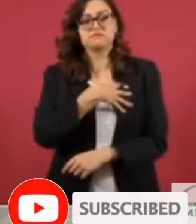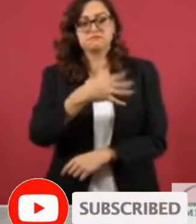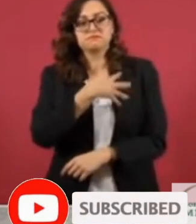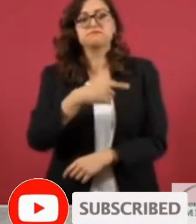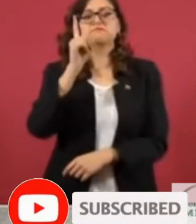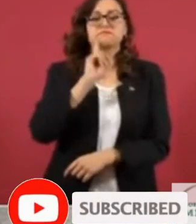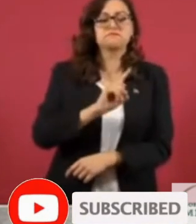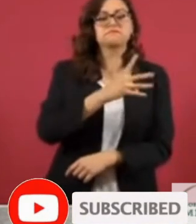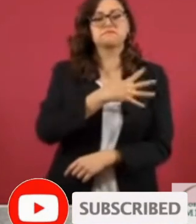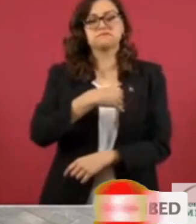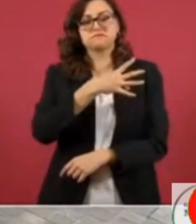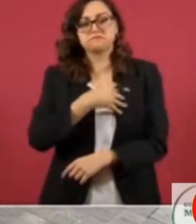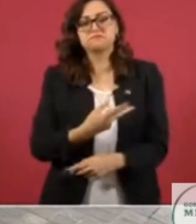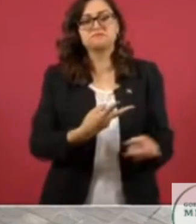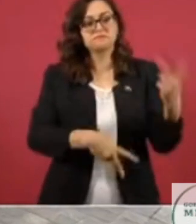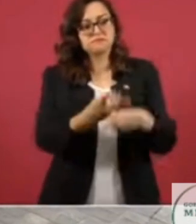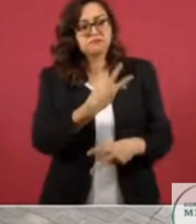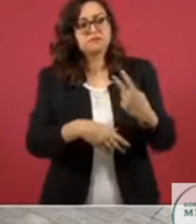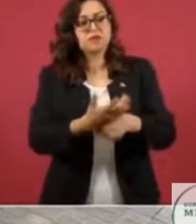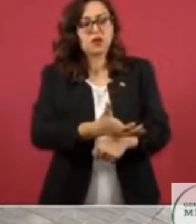e hijos que nos acompañan.